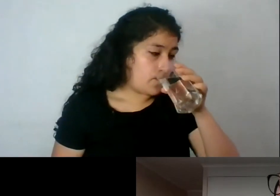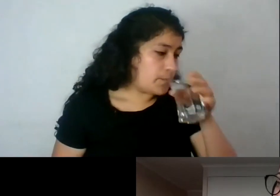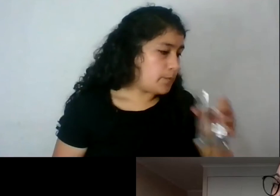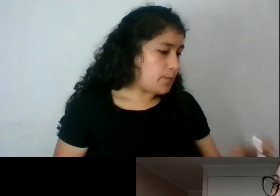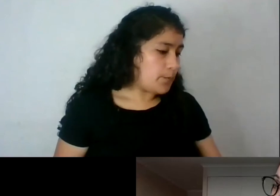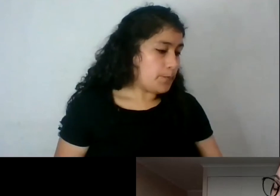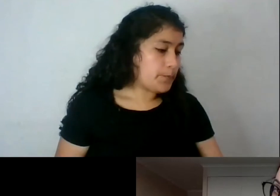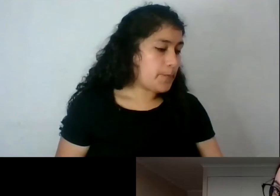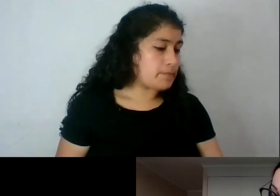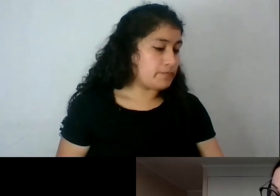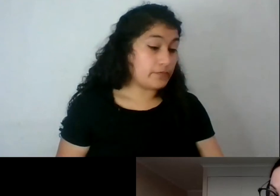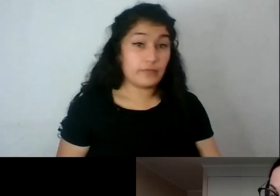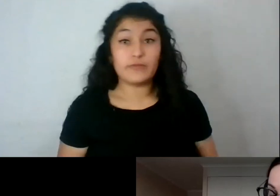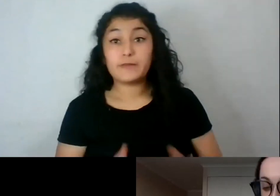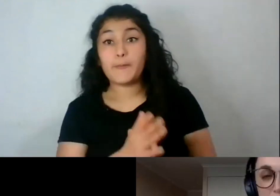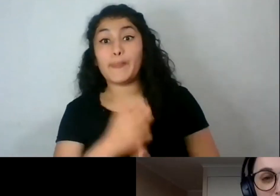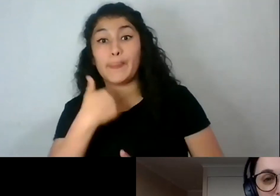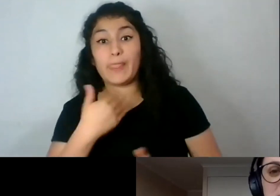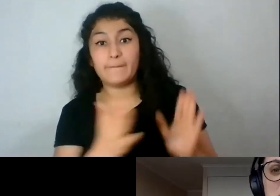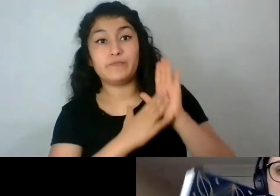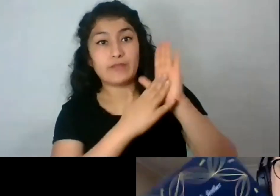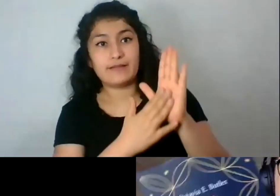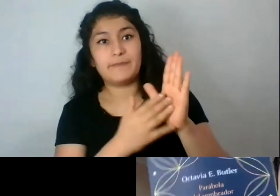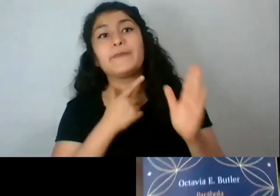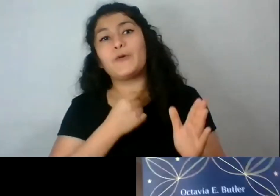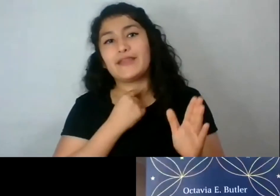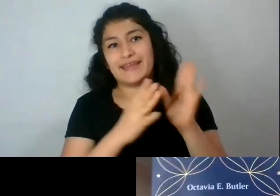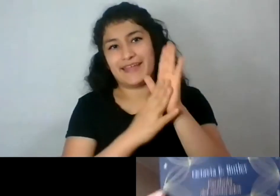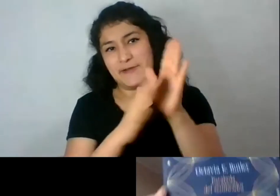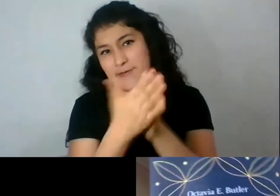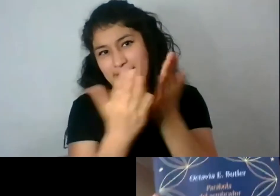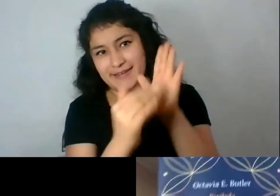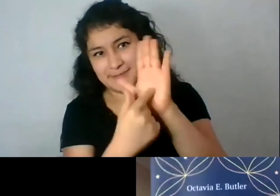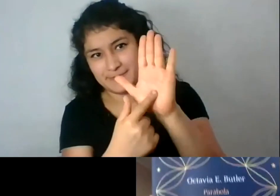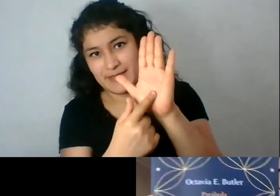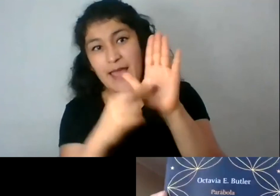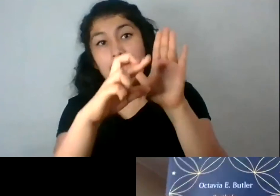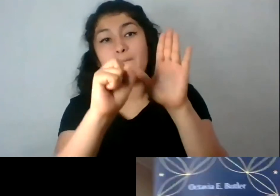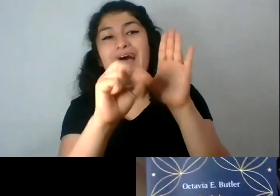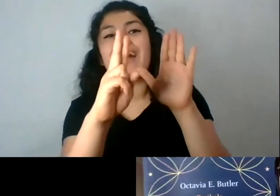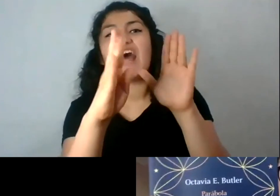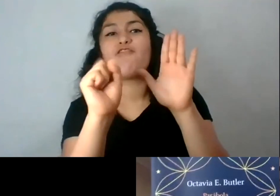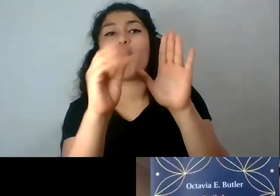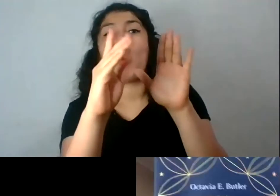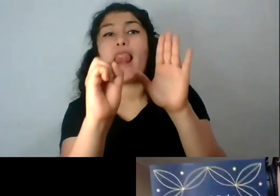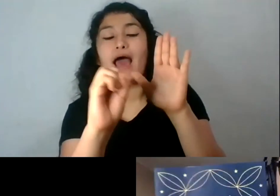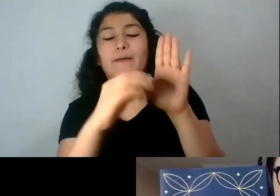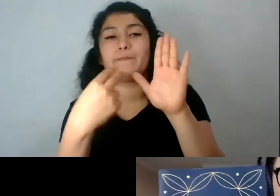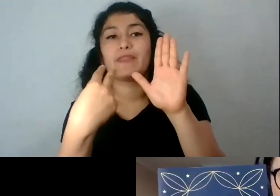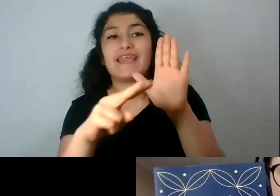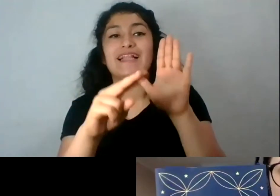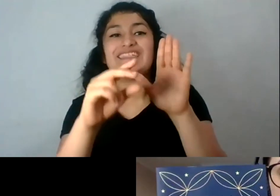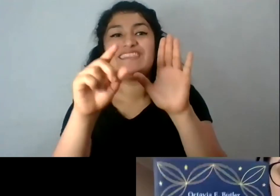Estaba en la presentación, pero me gustaría ya mostrarles el libro, La parábola del sembrador. Octavia